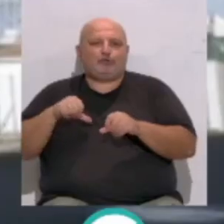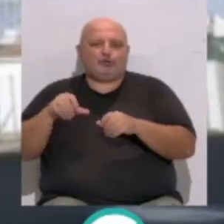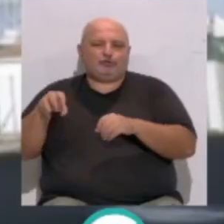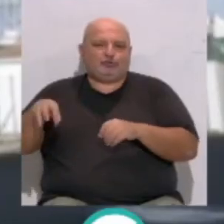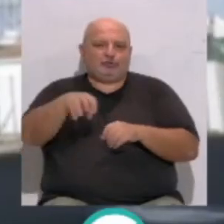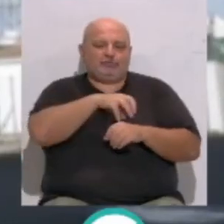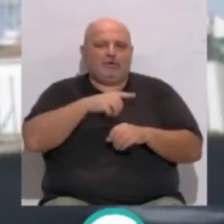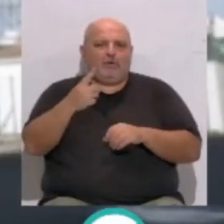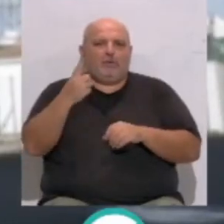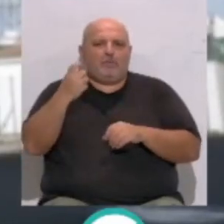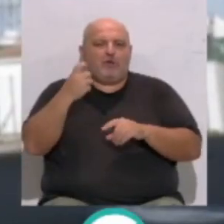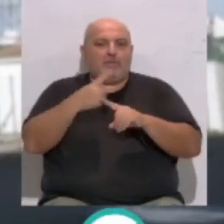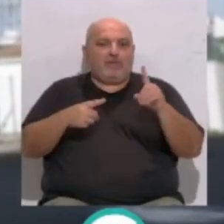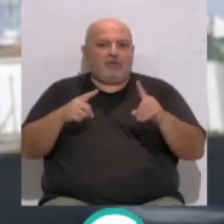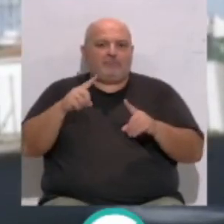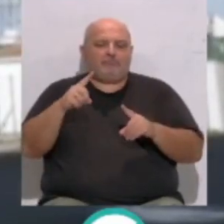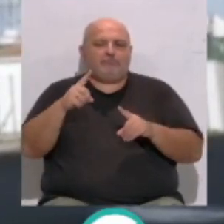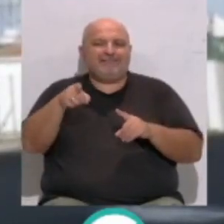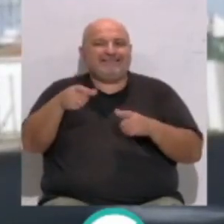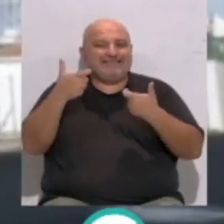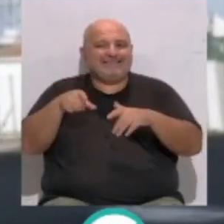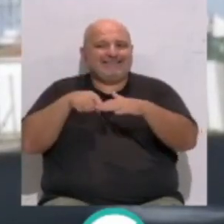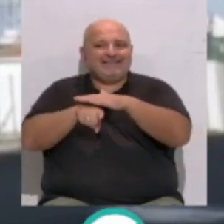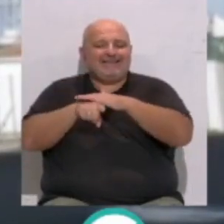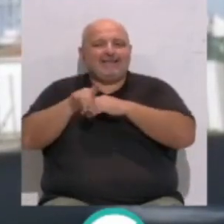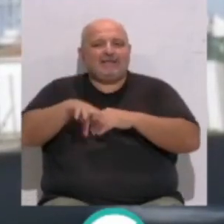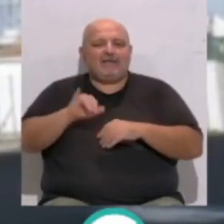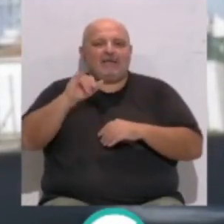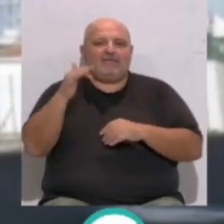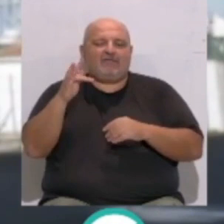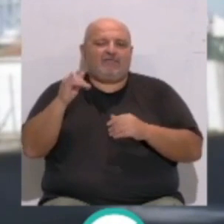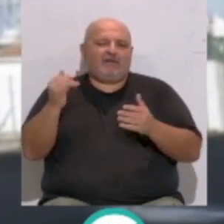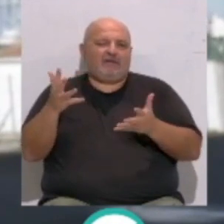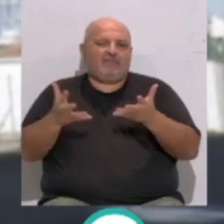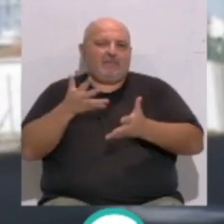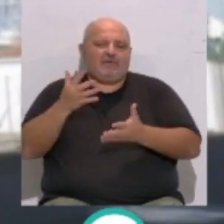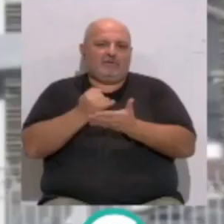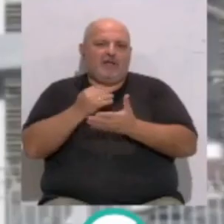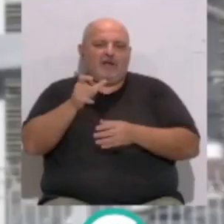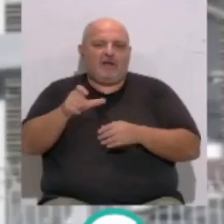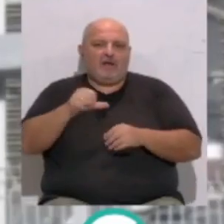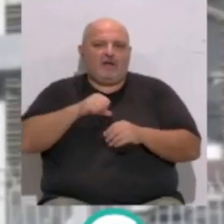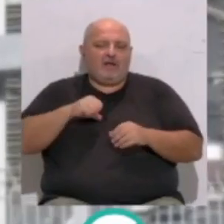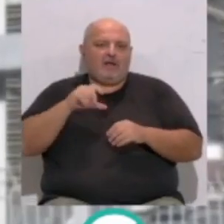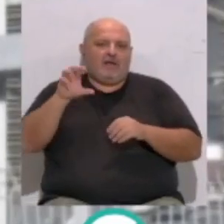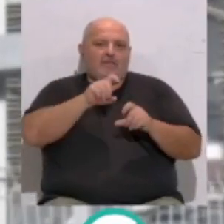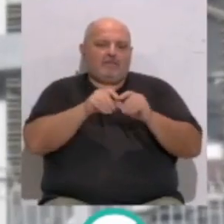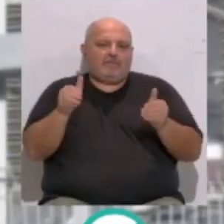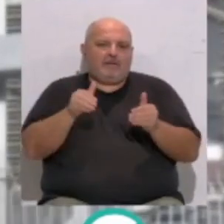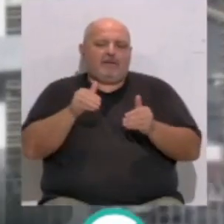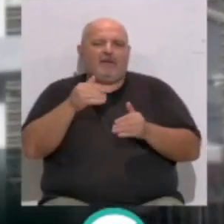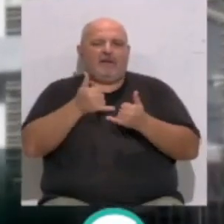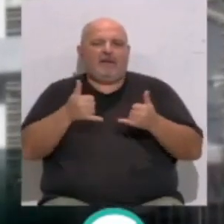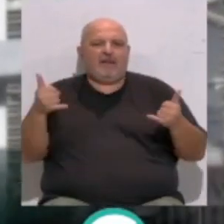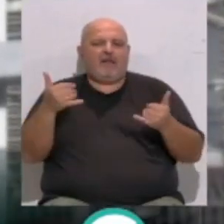Sobre el millón y medio restante, ha detallado que se gestionará a través del IFEF en forma de ayudas a trabajadores autónomos y pymes. Esta